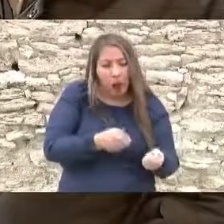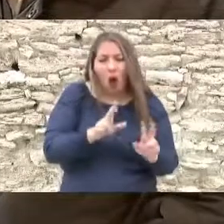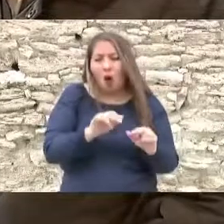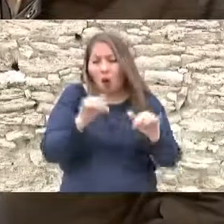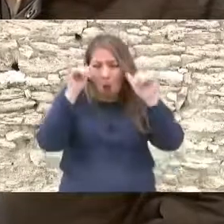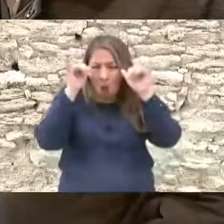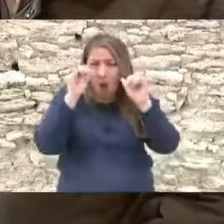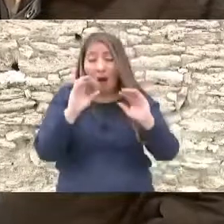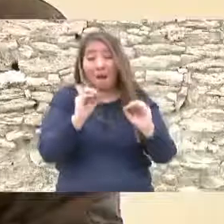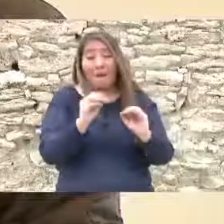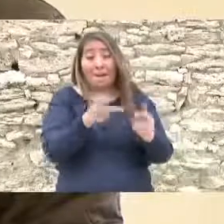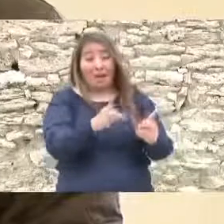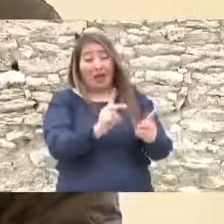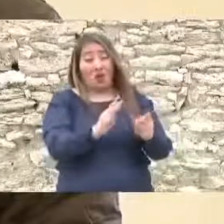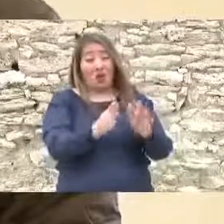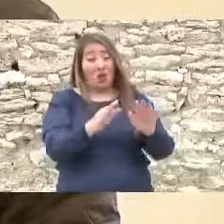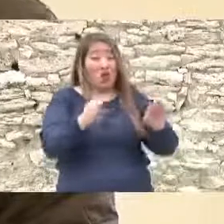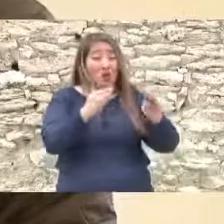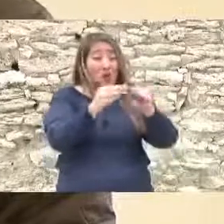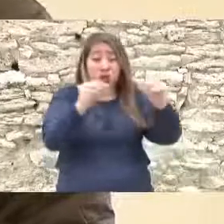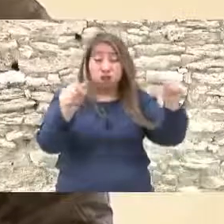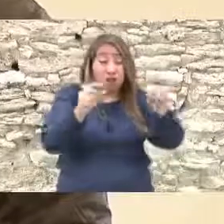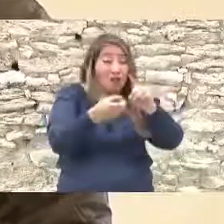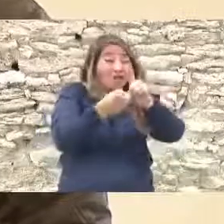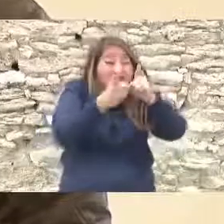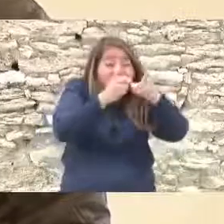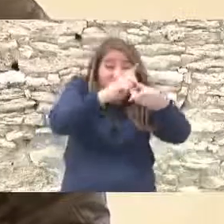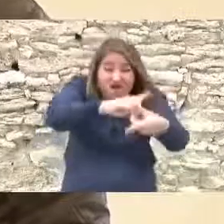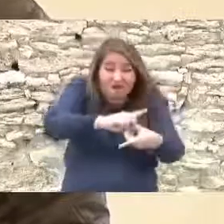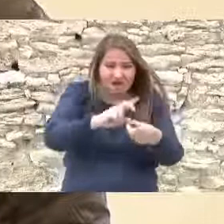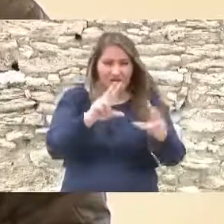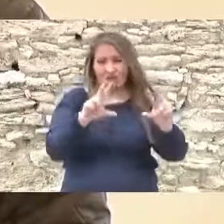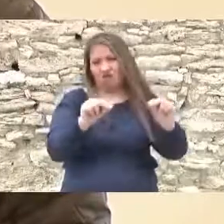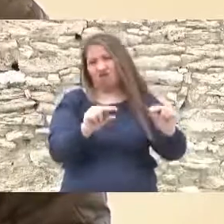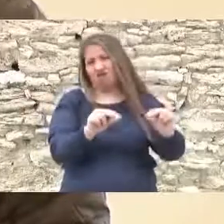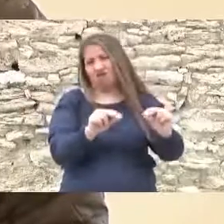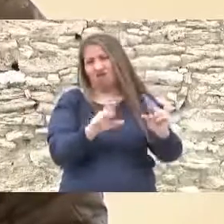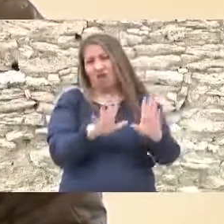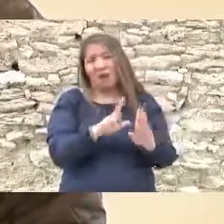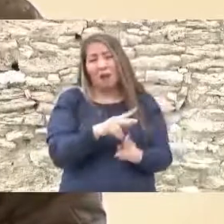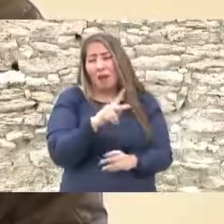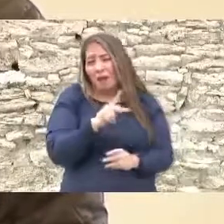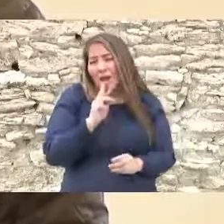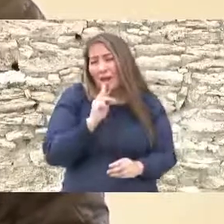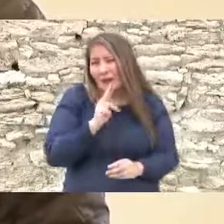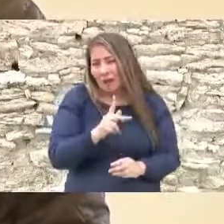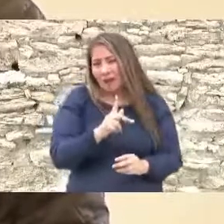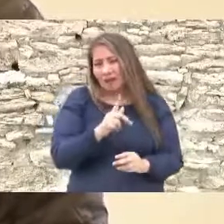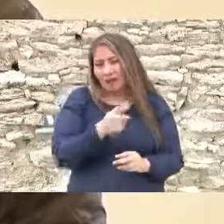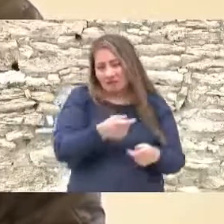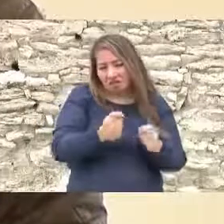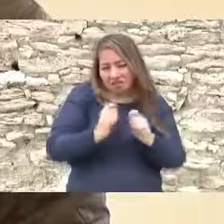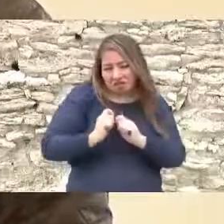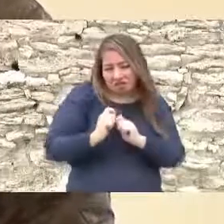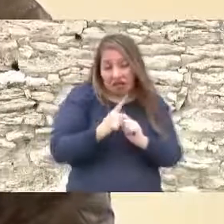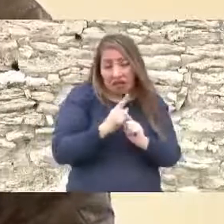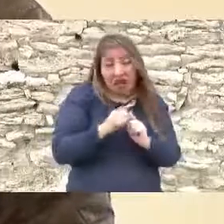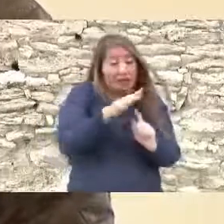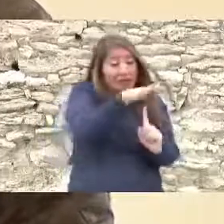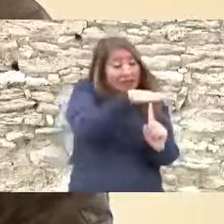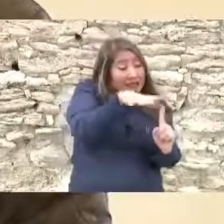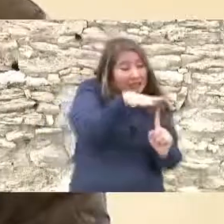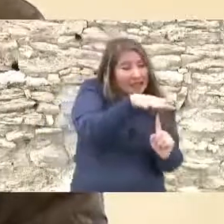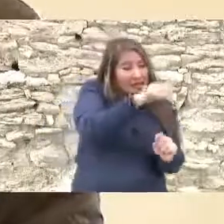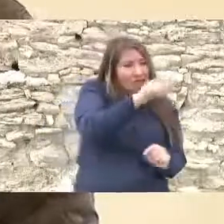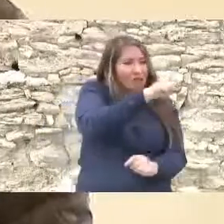que también tomemos en cuenta que los recursos